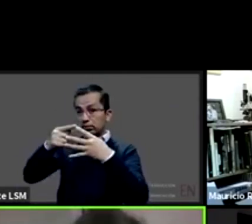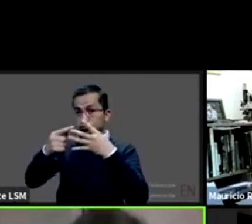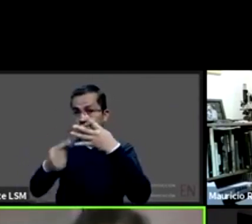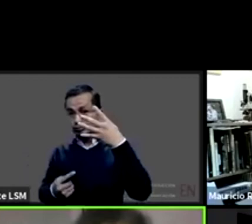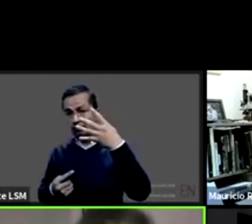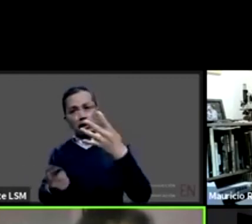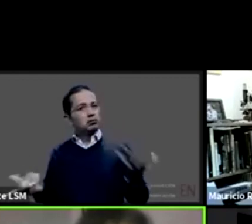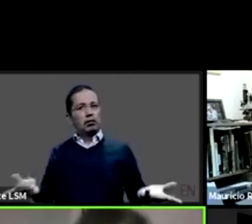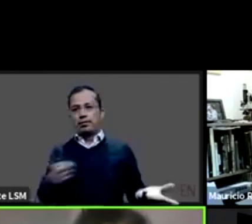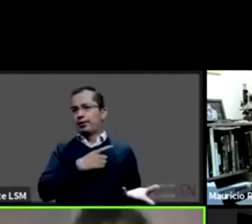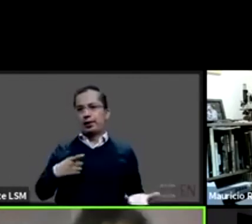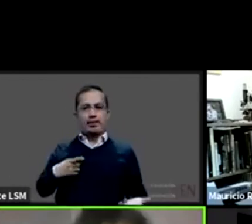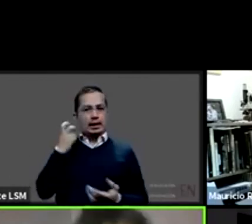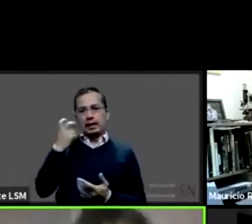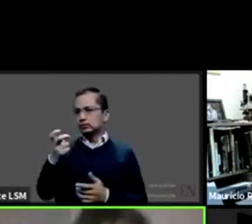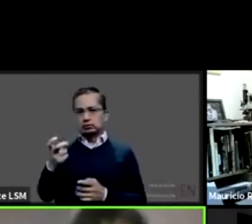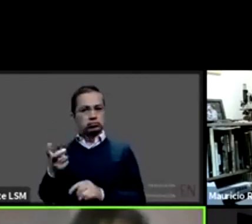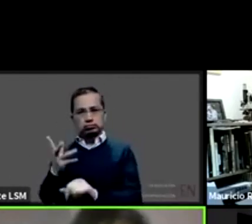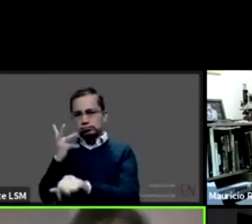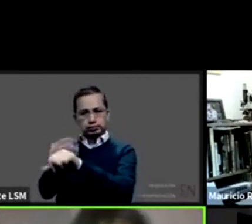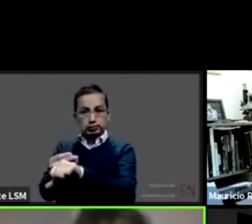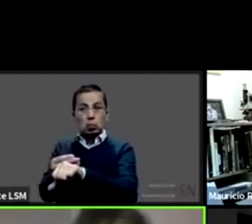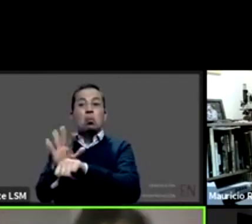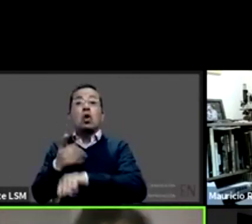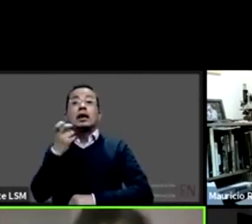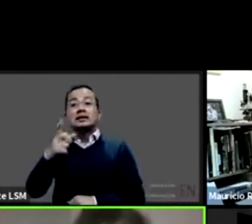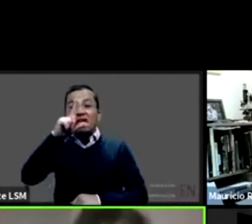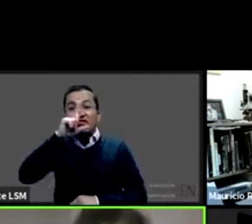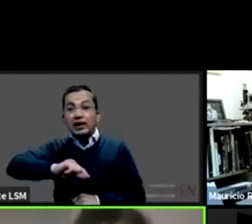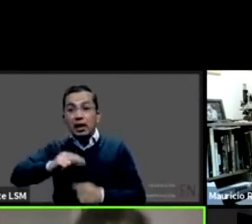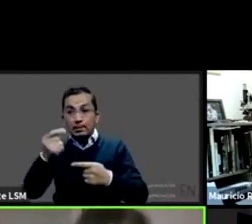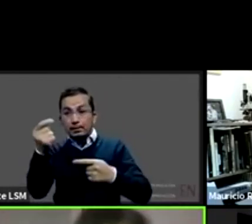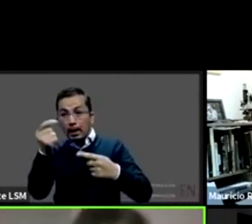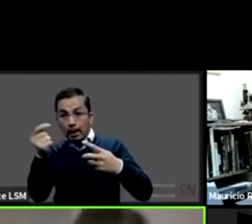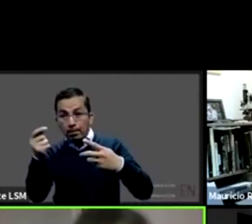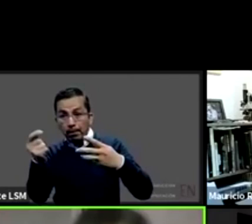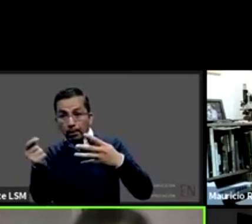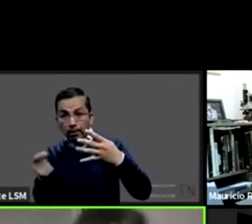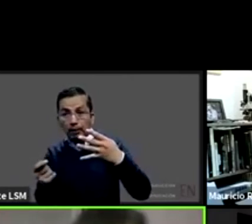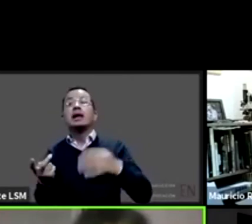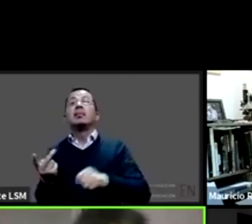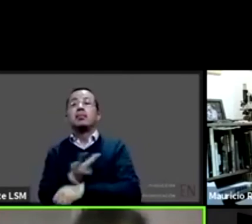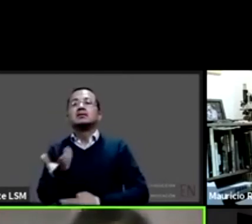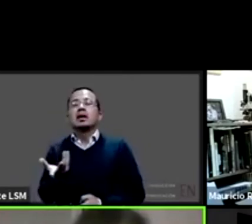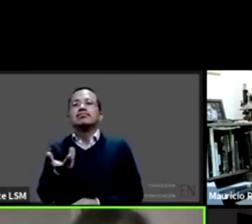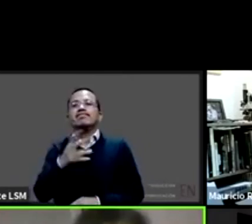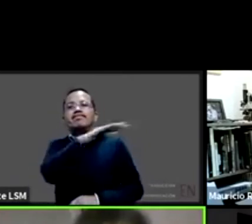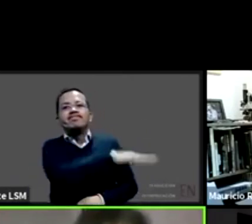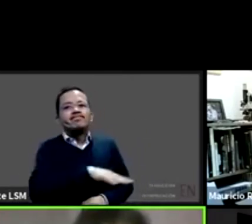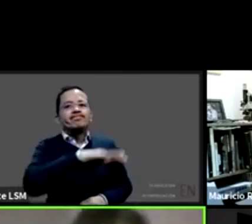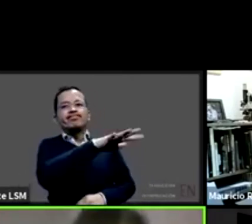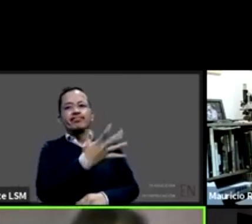hoy muy importante sobre lo que están padeciendo y lo que están sufriendo